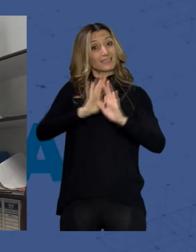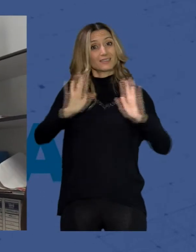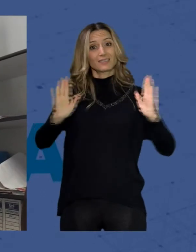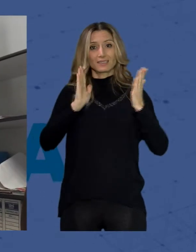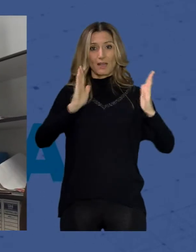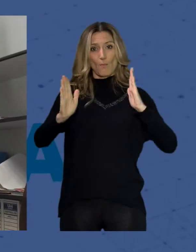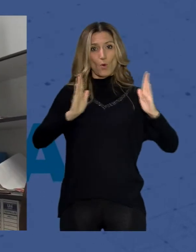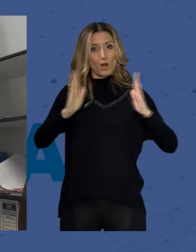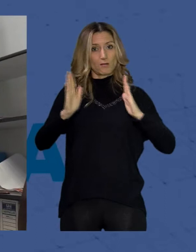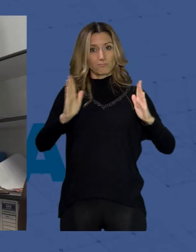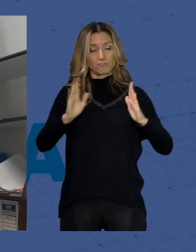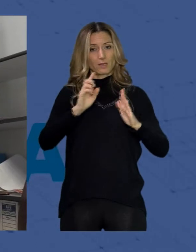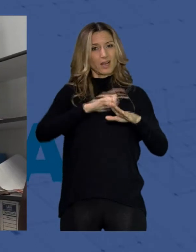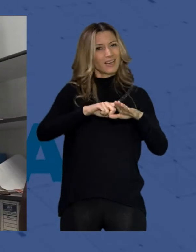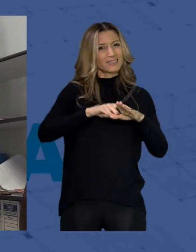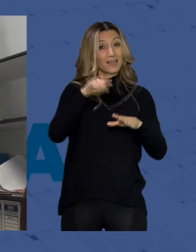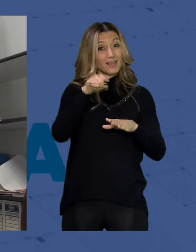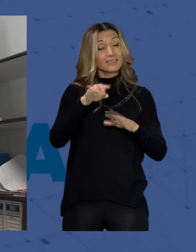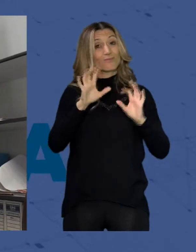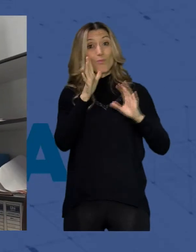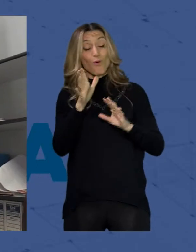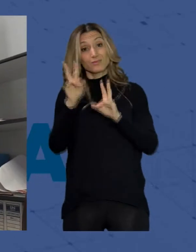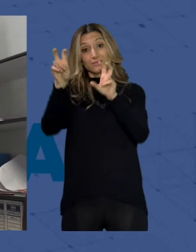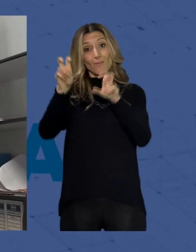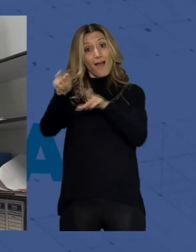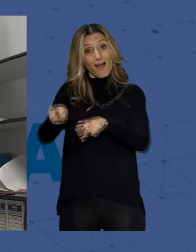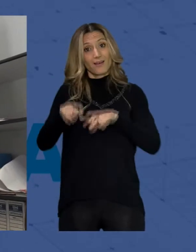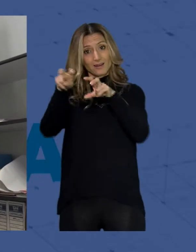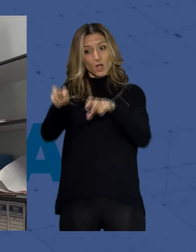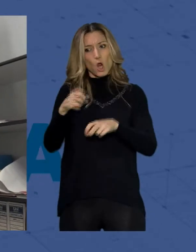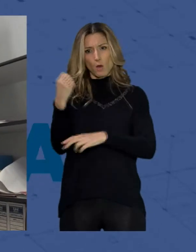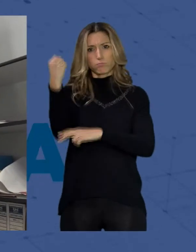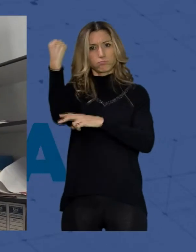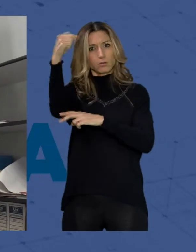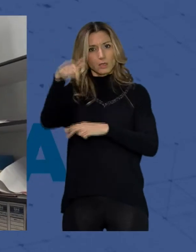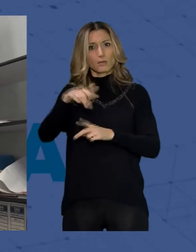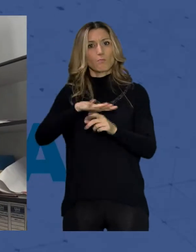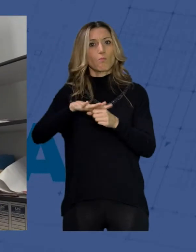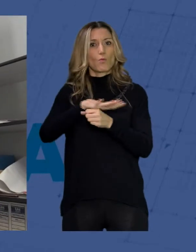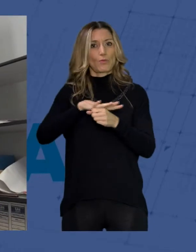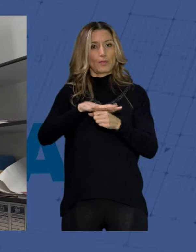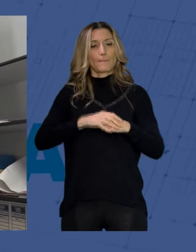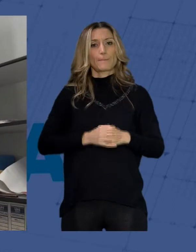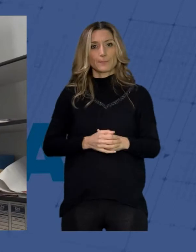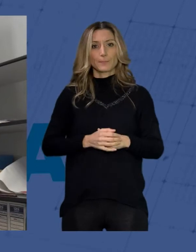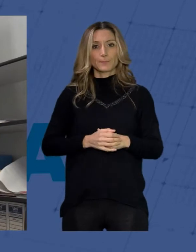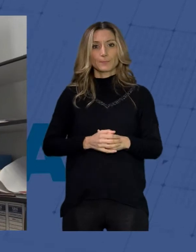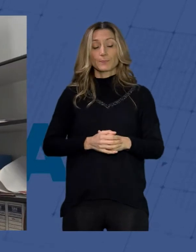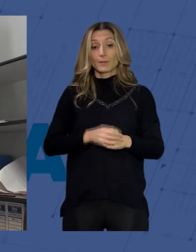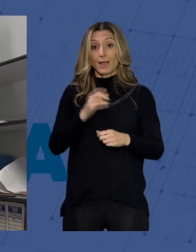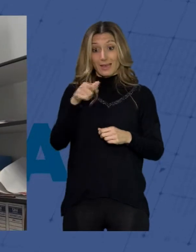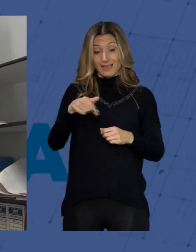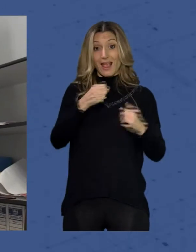que tiene todas estas características por el sector agrario, que es de los más potentes en la provincia, y bueno, y desde las